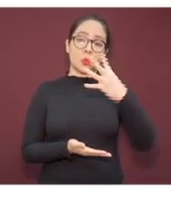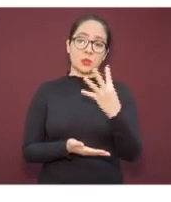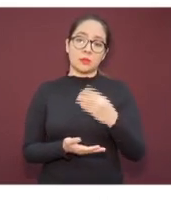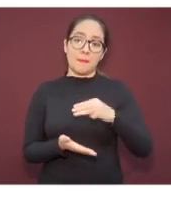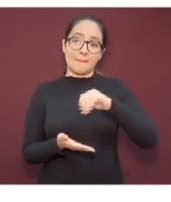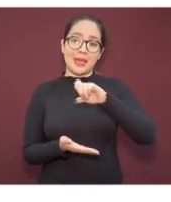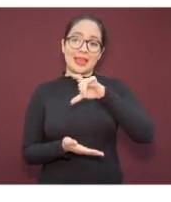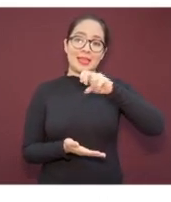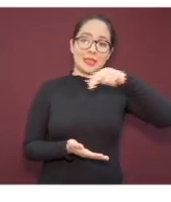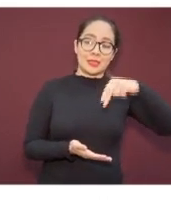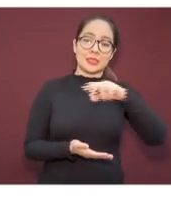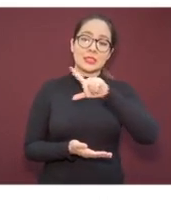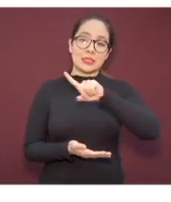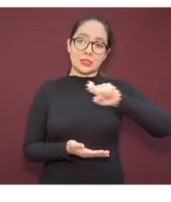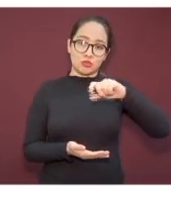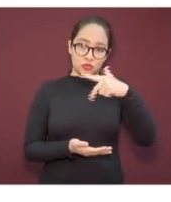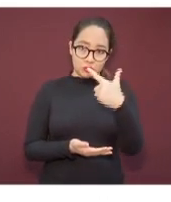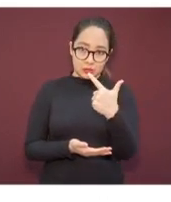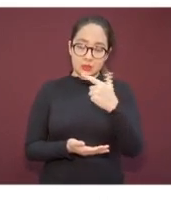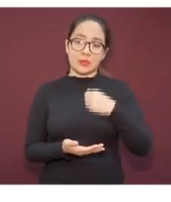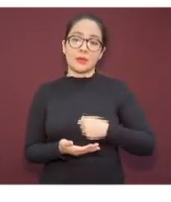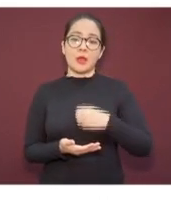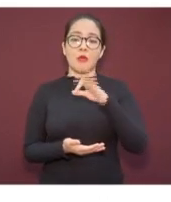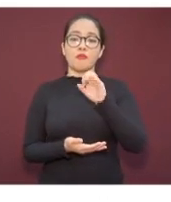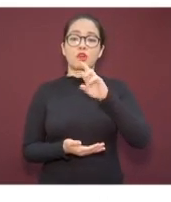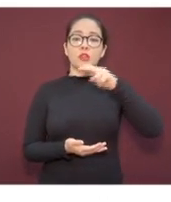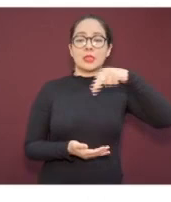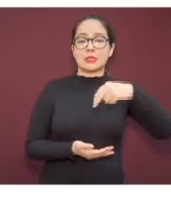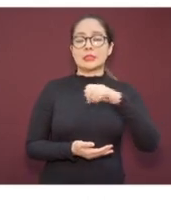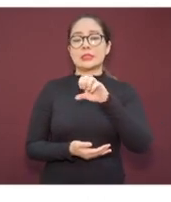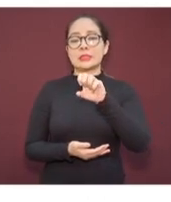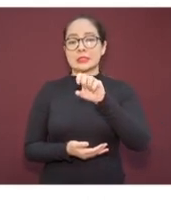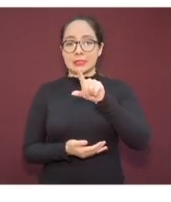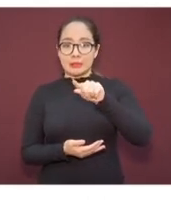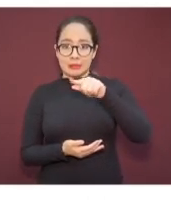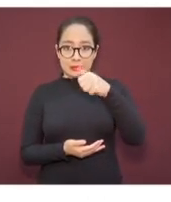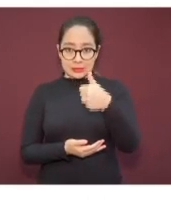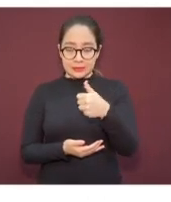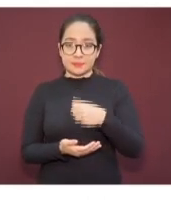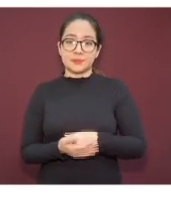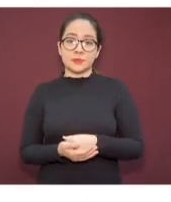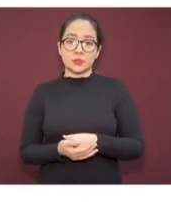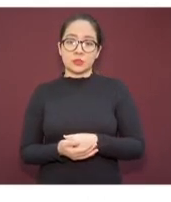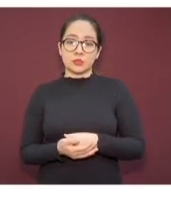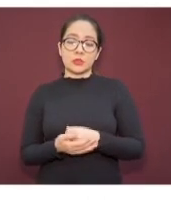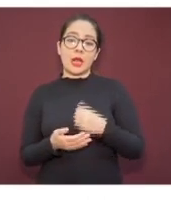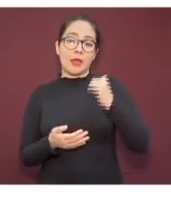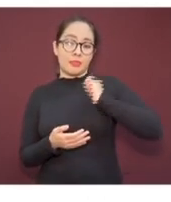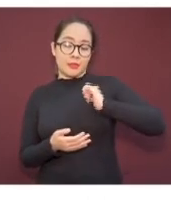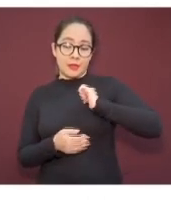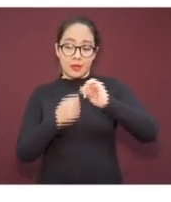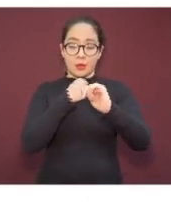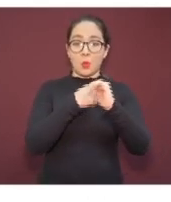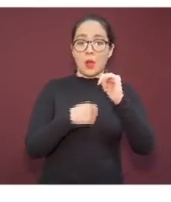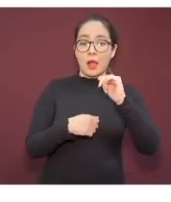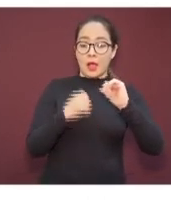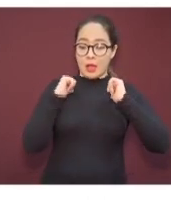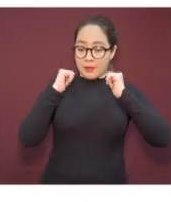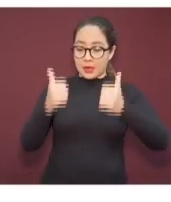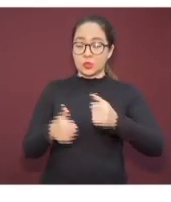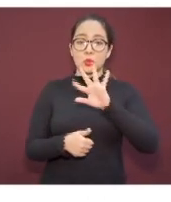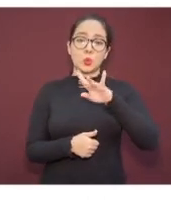Medellín, 107. Fortín, 76. En rojo intenso, La Antigua y Alvarado, con 51.